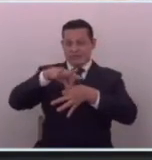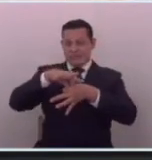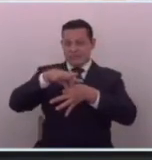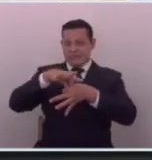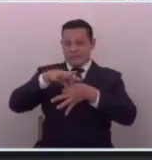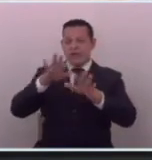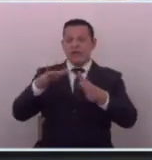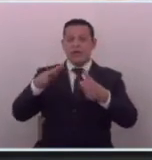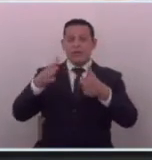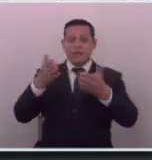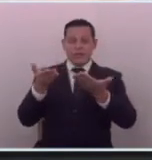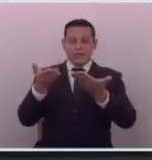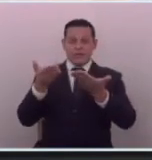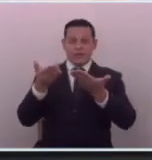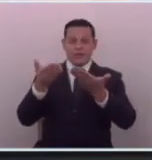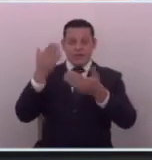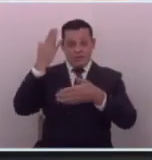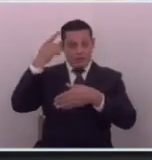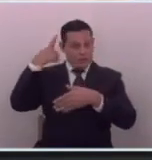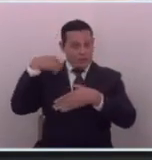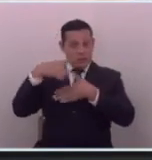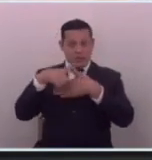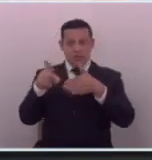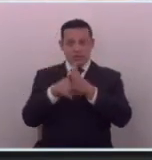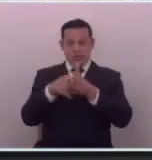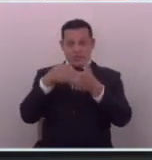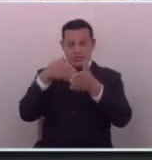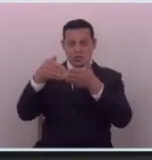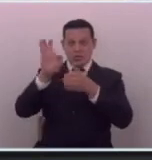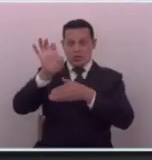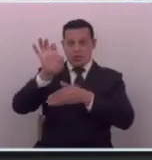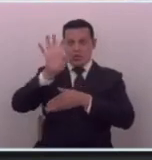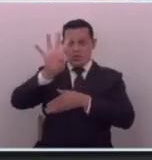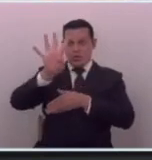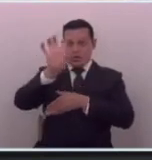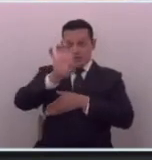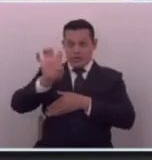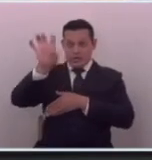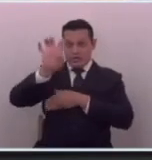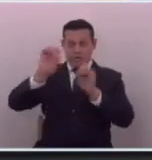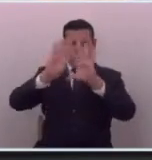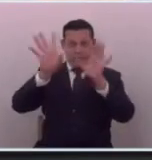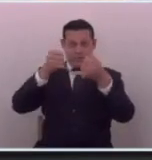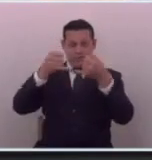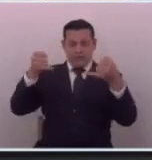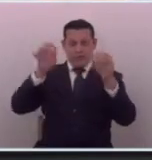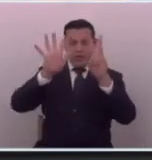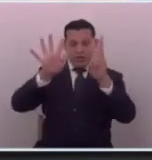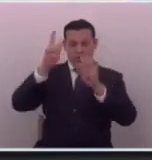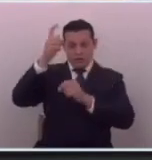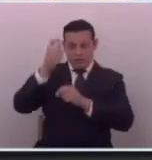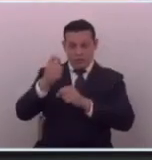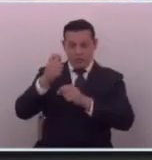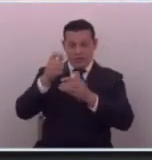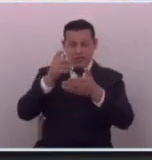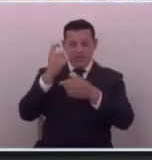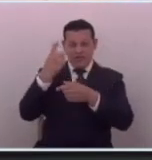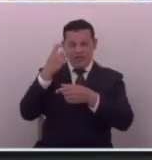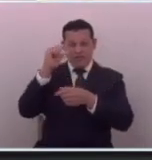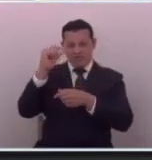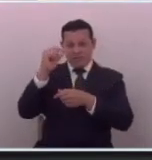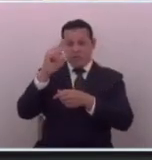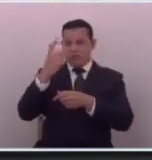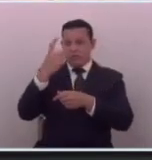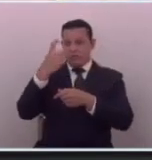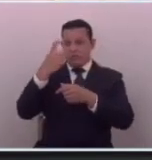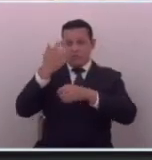porque las de diputado arrancan el 4 de enero por internet entonces estamos a ocho meses de las elecciones pero todavía